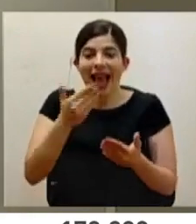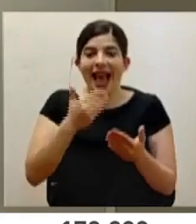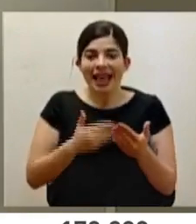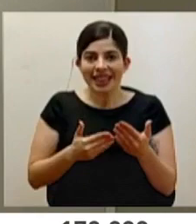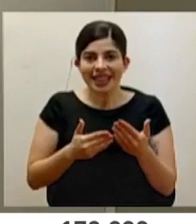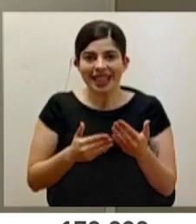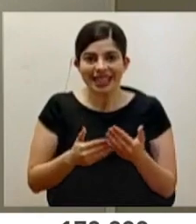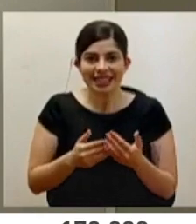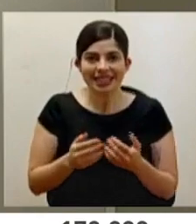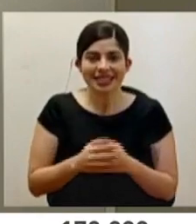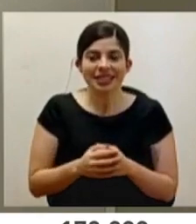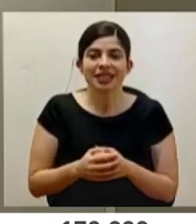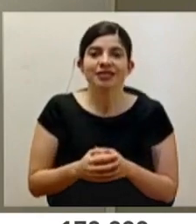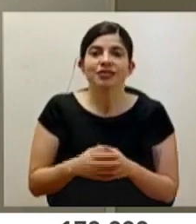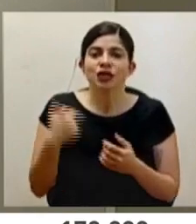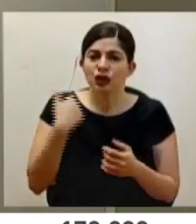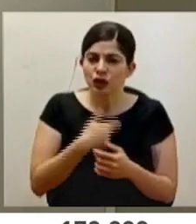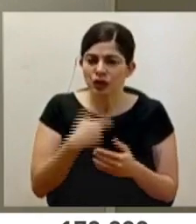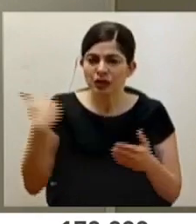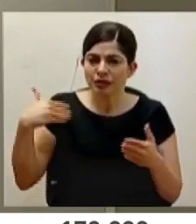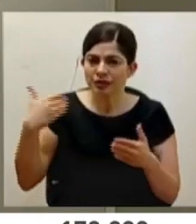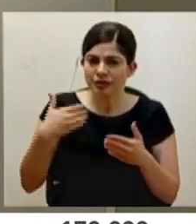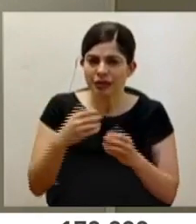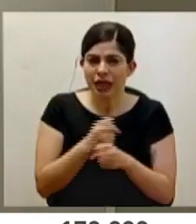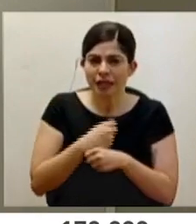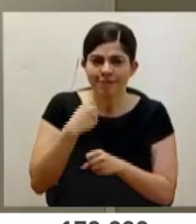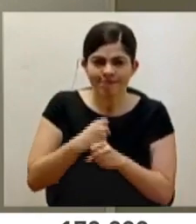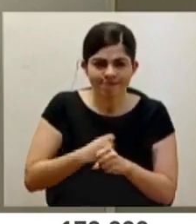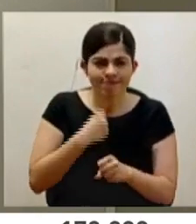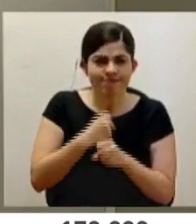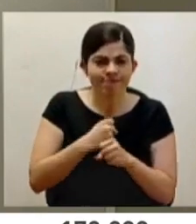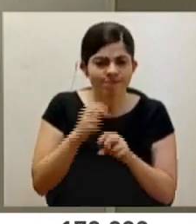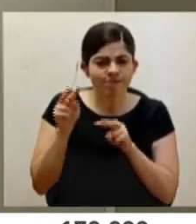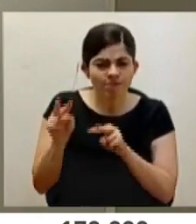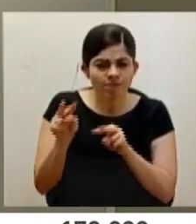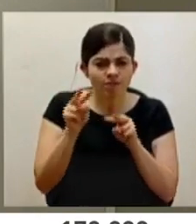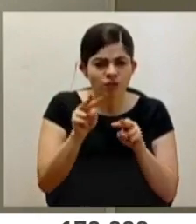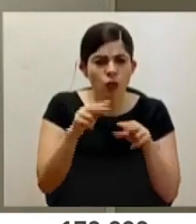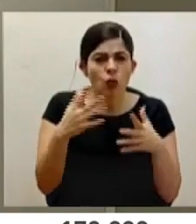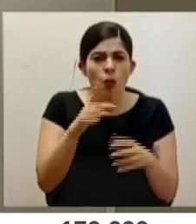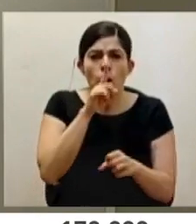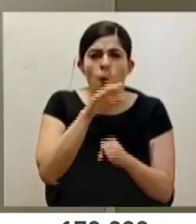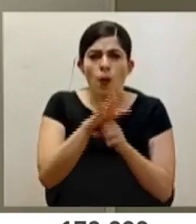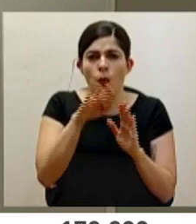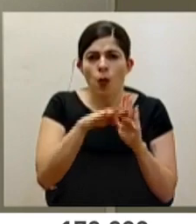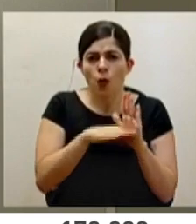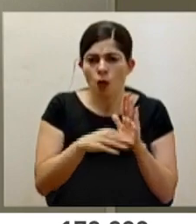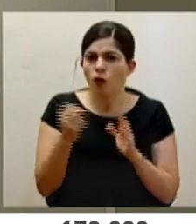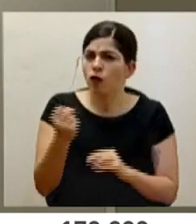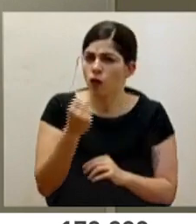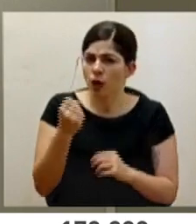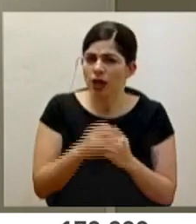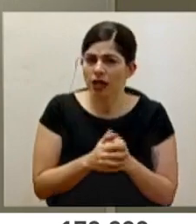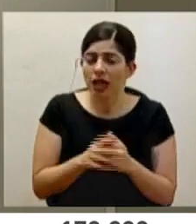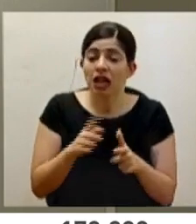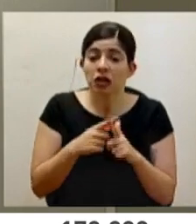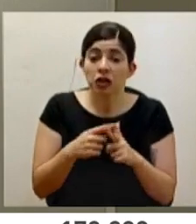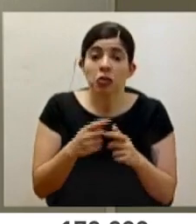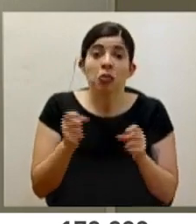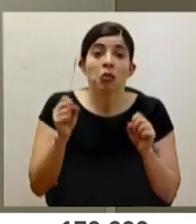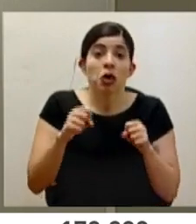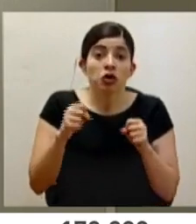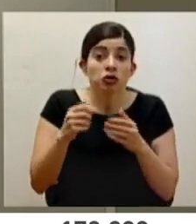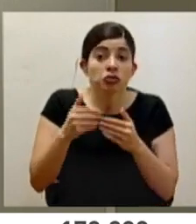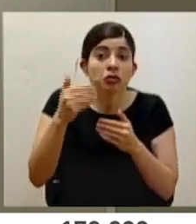la buseta, todo eso, hemos estado haciendo un trabajo de inspección y de verificación de cumplimiento de protocolos muy fuerte. Entonces, en realidad, claro que puede haber un eventual